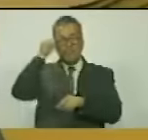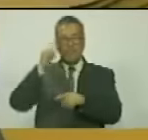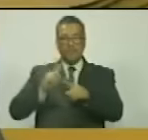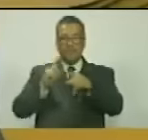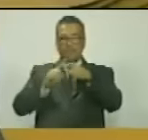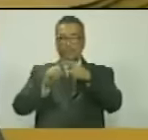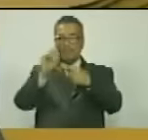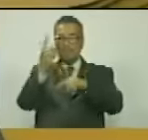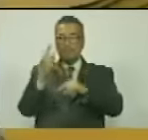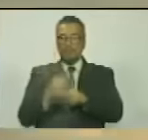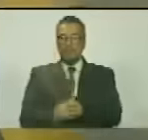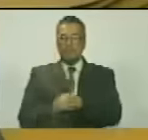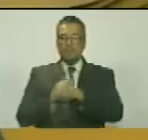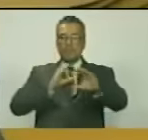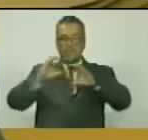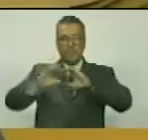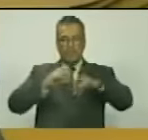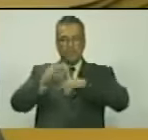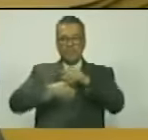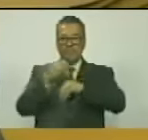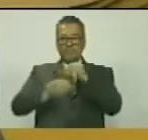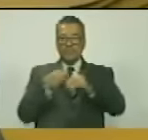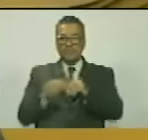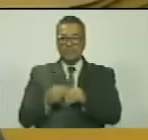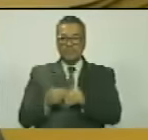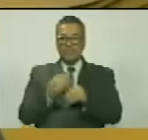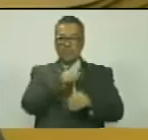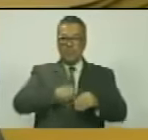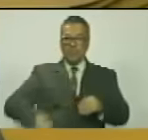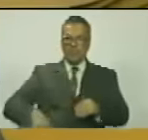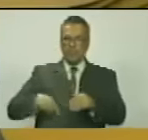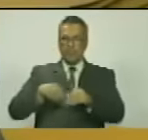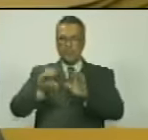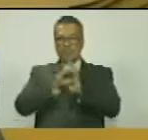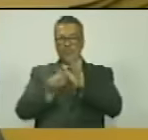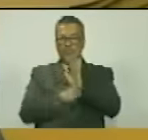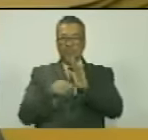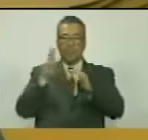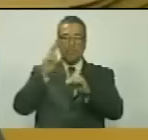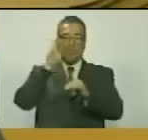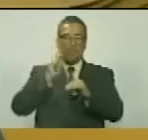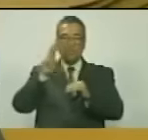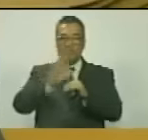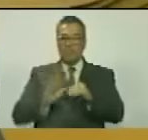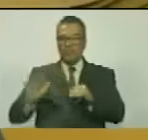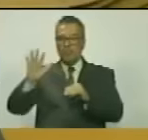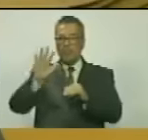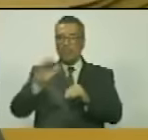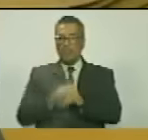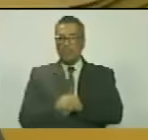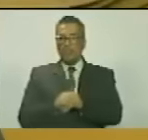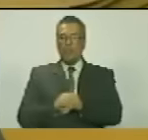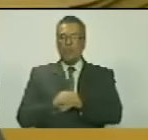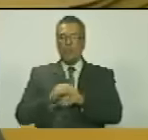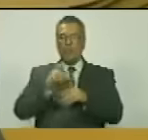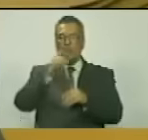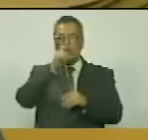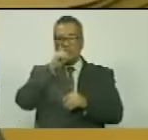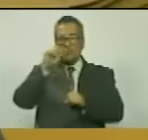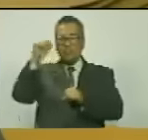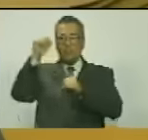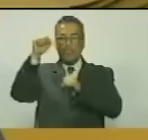Cuenta número 1. Comunicación suscrita por el presidente constitucional de la República Bolivariana de Venezuela, ciudadano